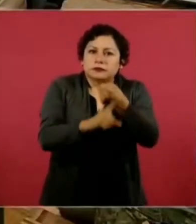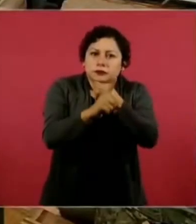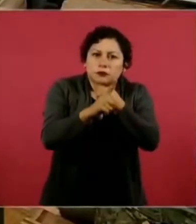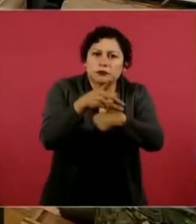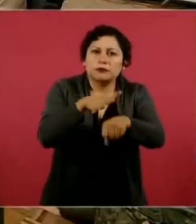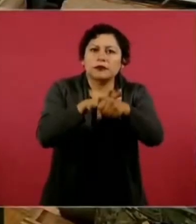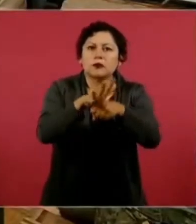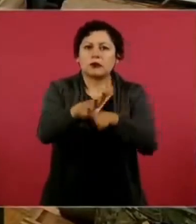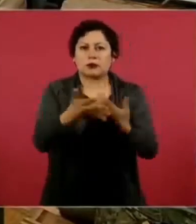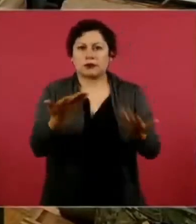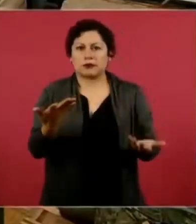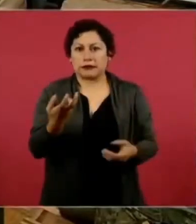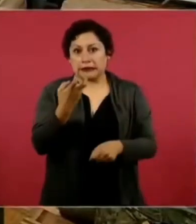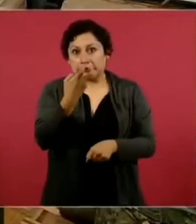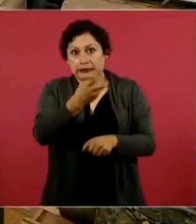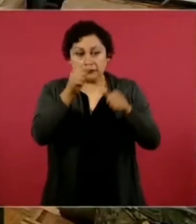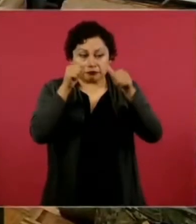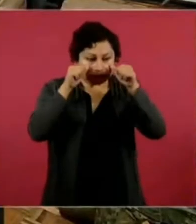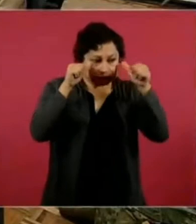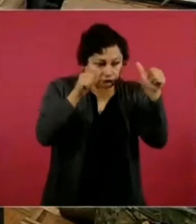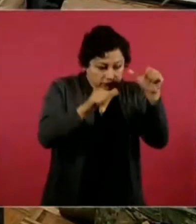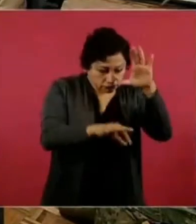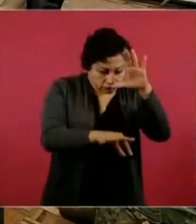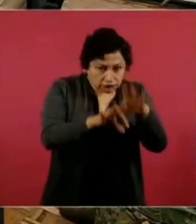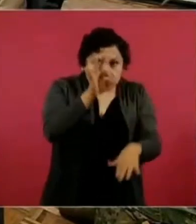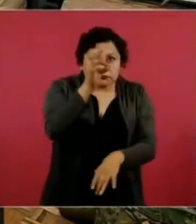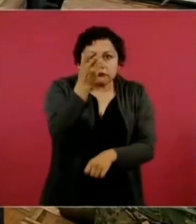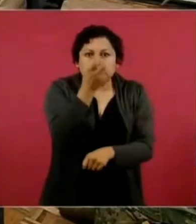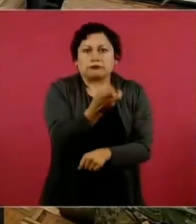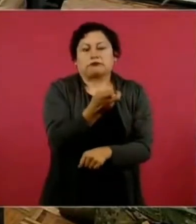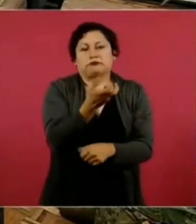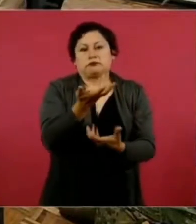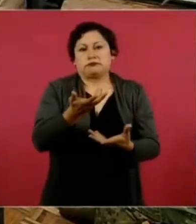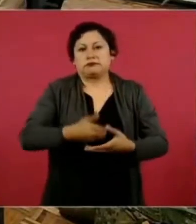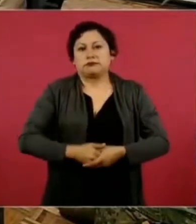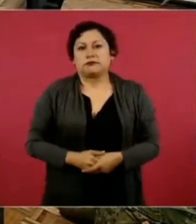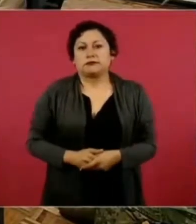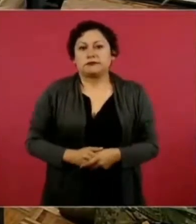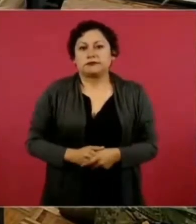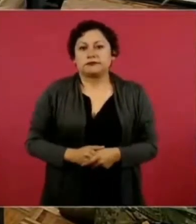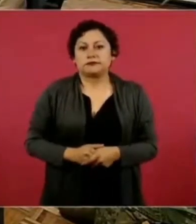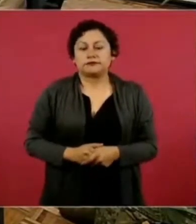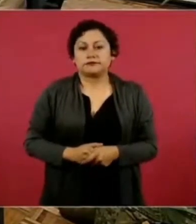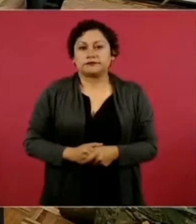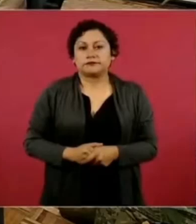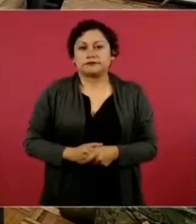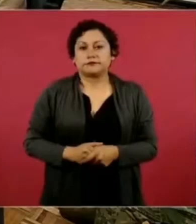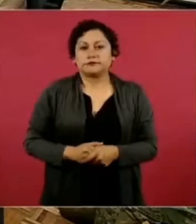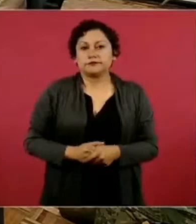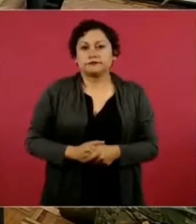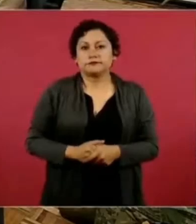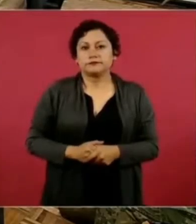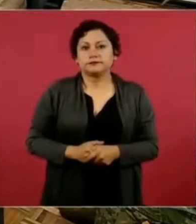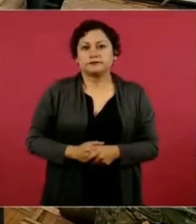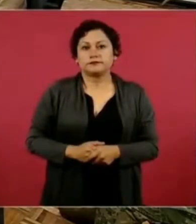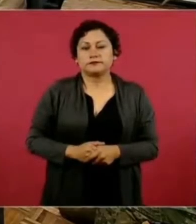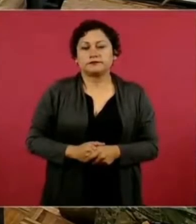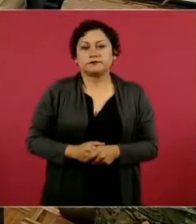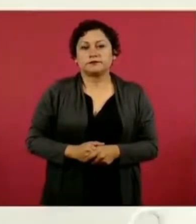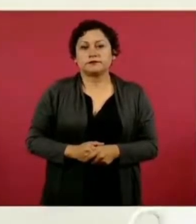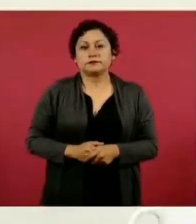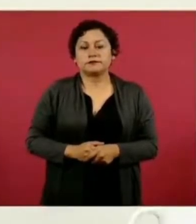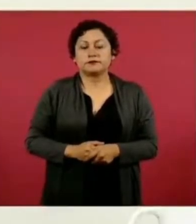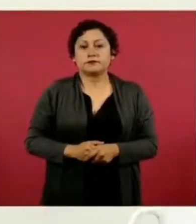causas?, y además ¿por qué